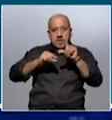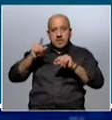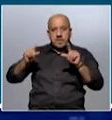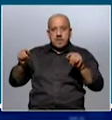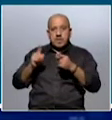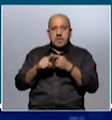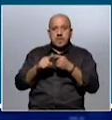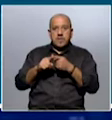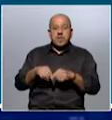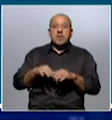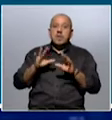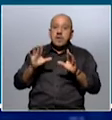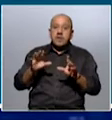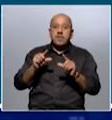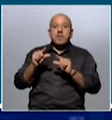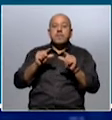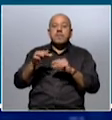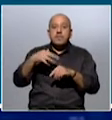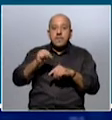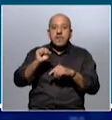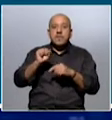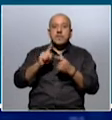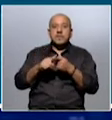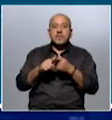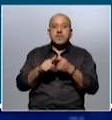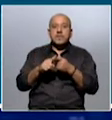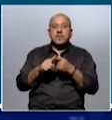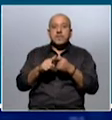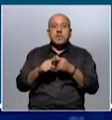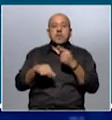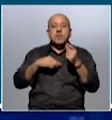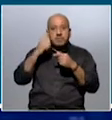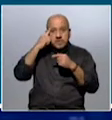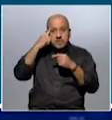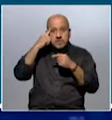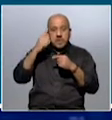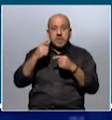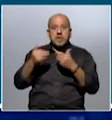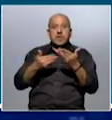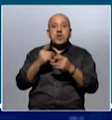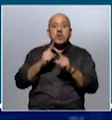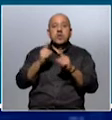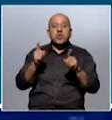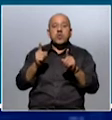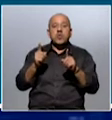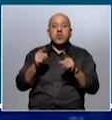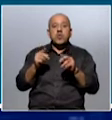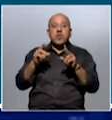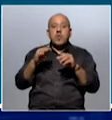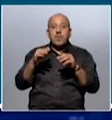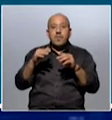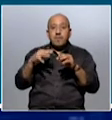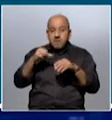poblacional, cada vez vamos a necesitar más pensar alternativas. Y no necesariamente tienen que ser más